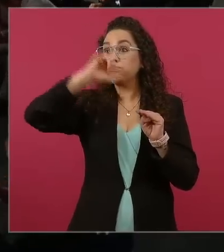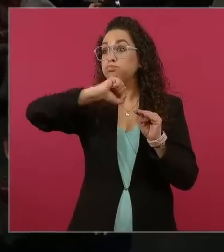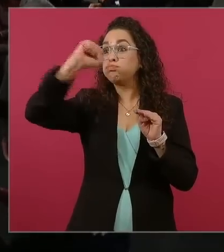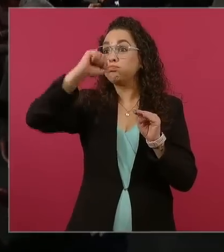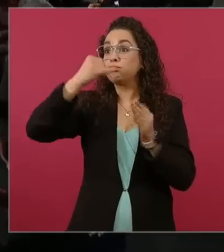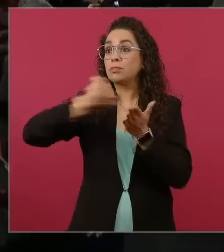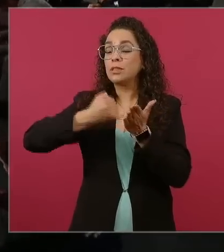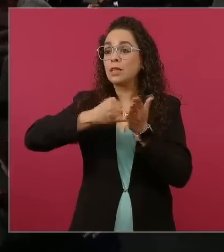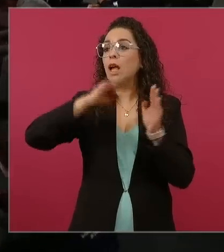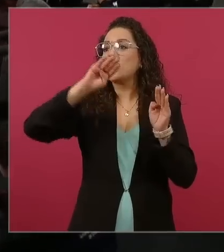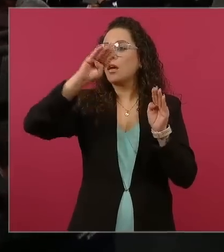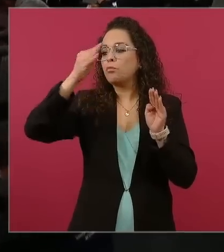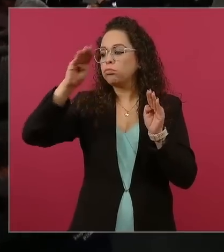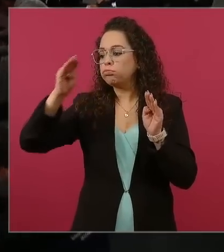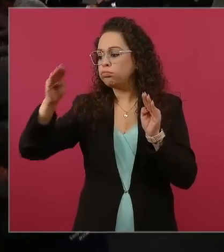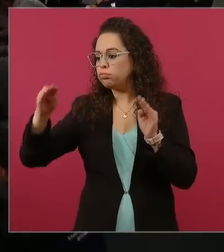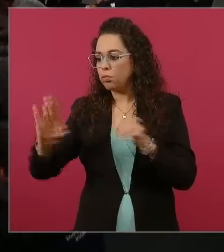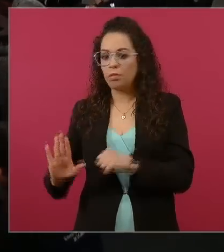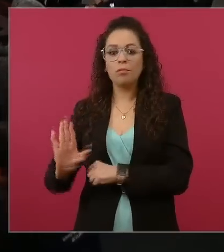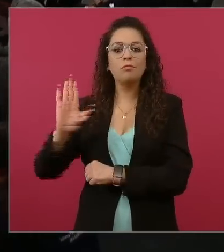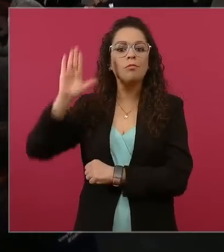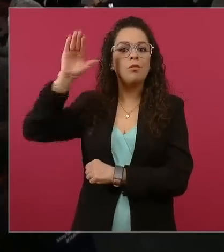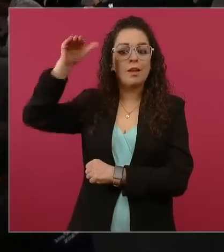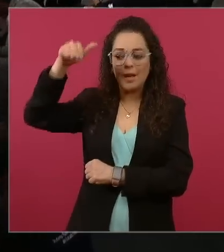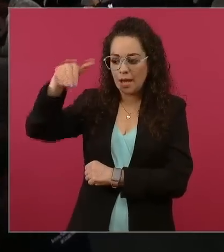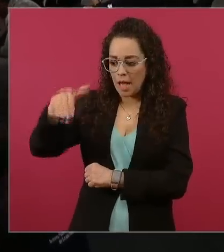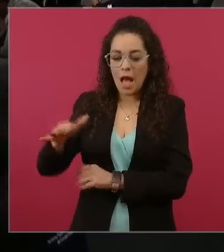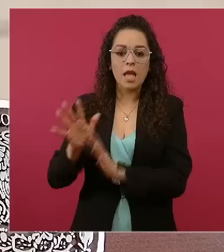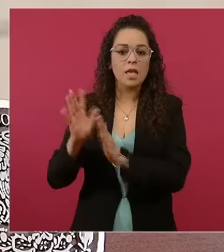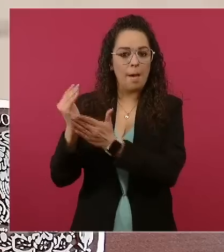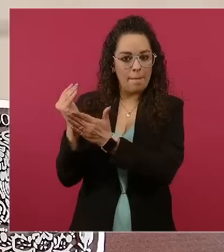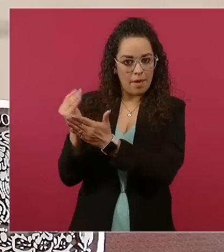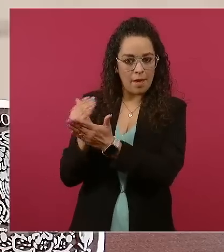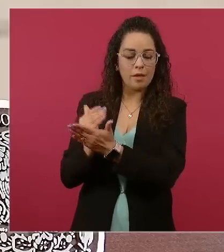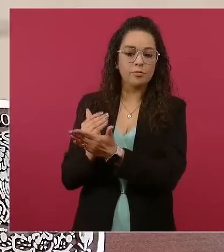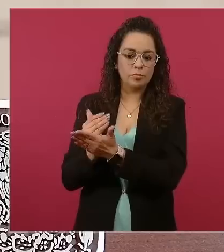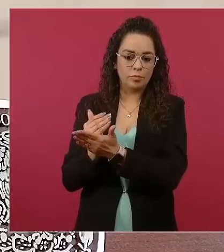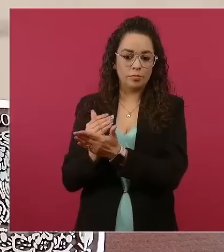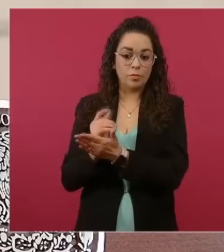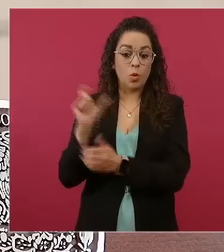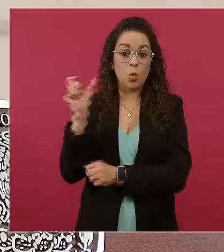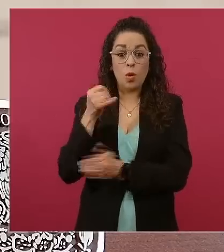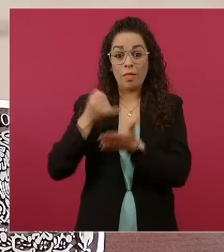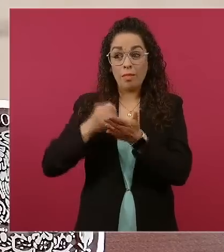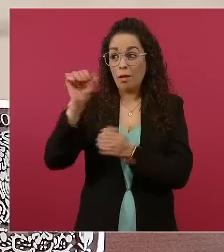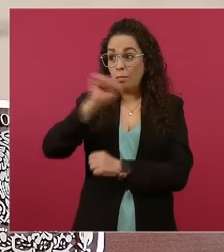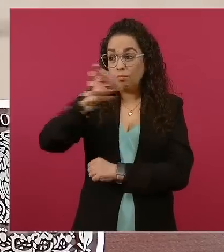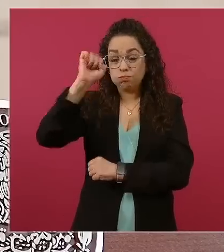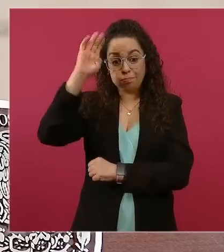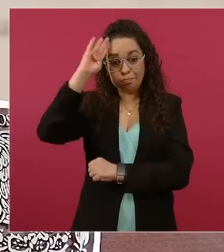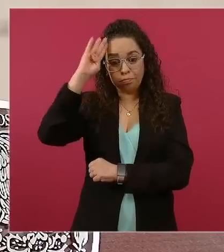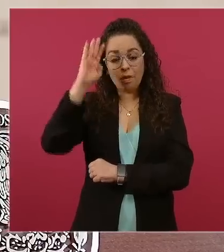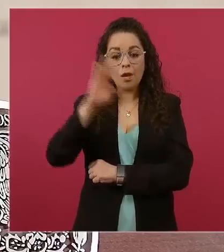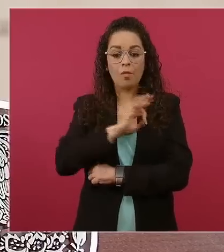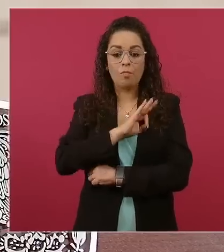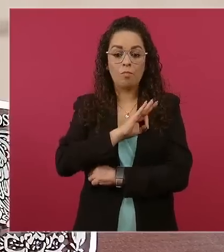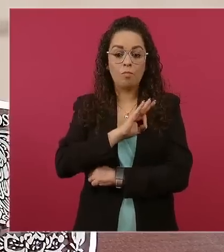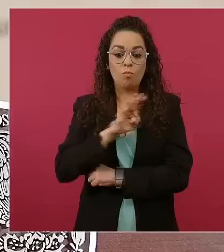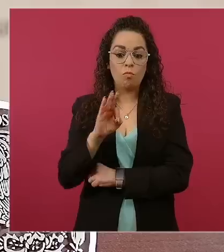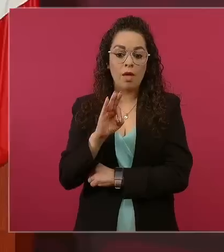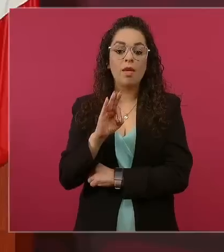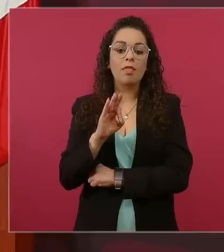hay inflación se afecta mucho el ingreso, se puede aumentar el salario,